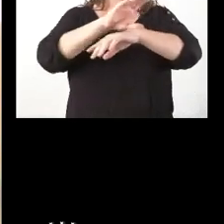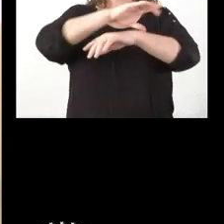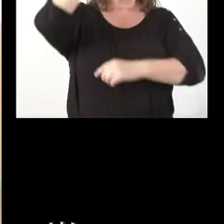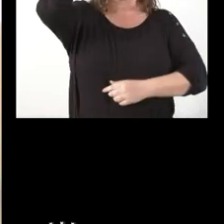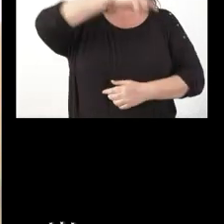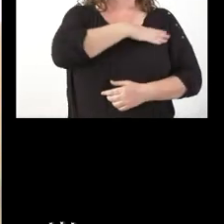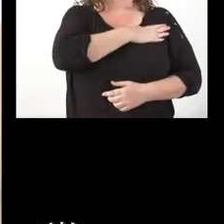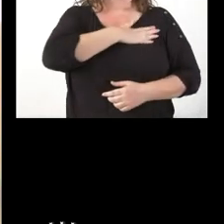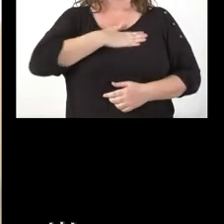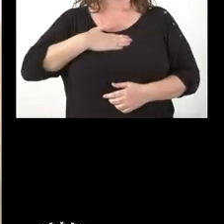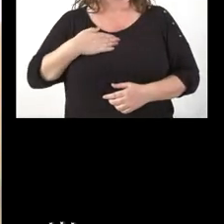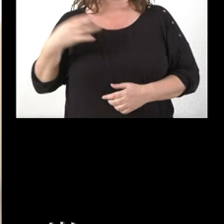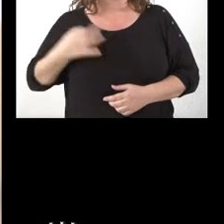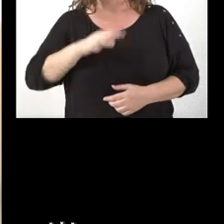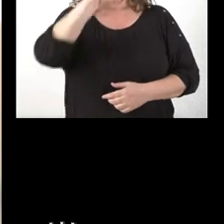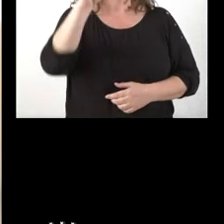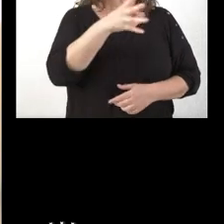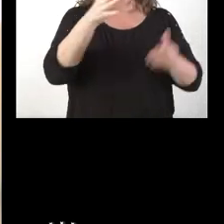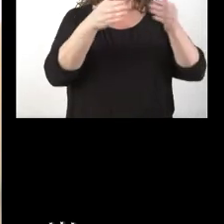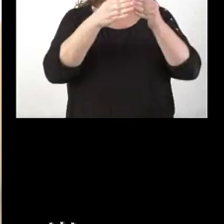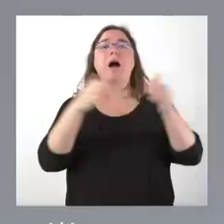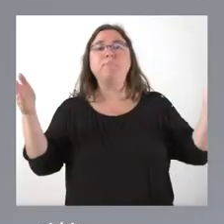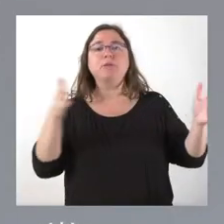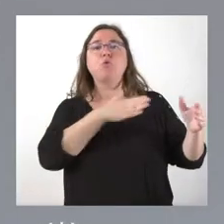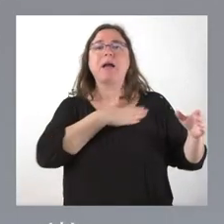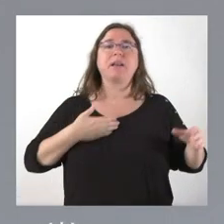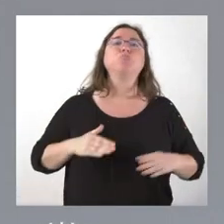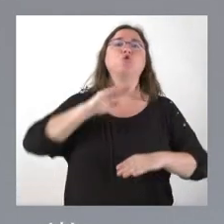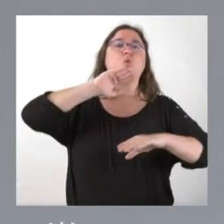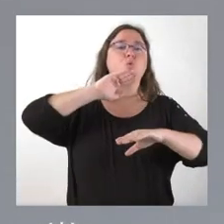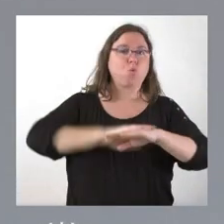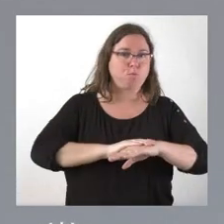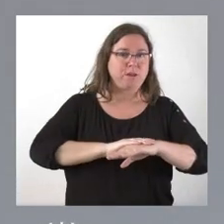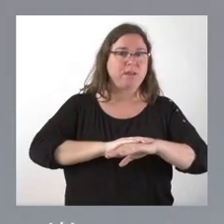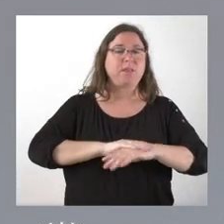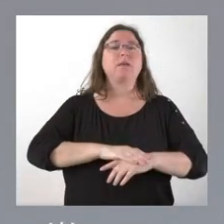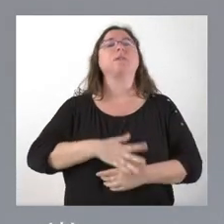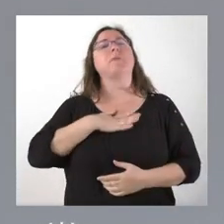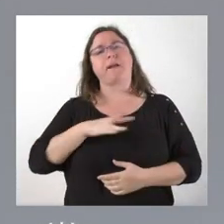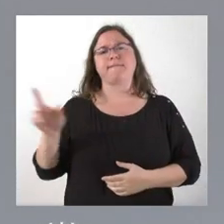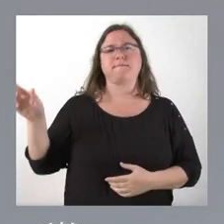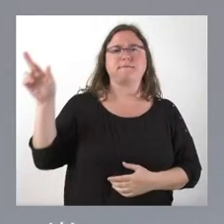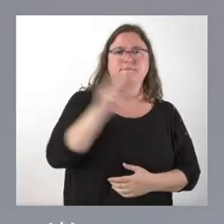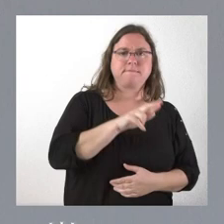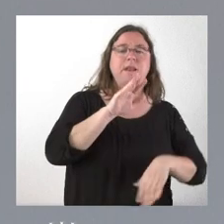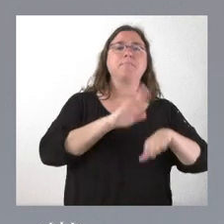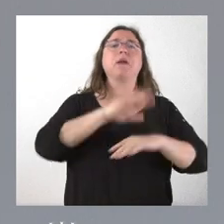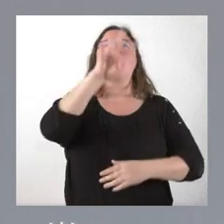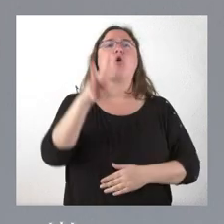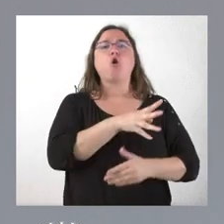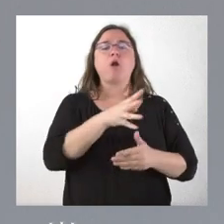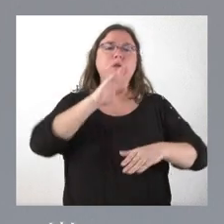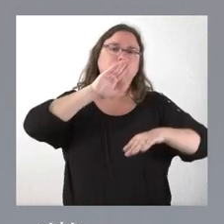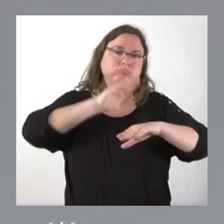es que esos horarios de apertura se cumplan. Y seguiremos insistiendo para que esos horarios de apertura se